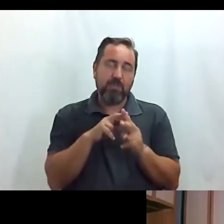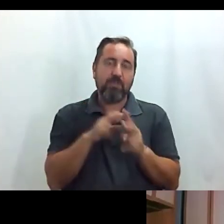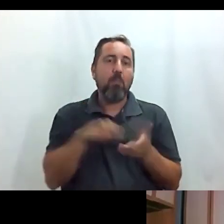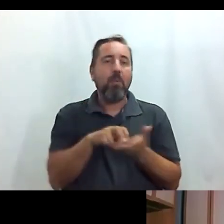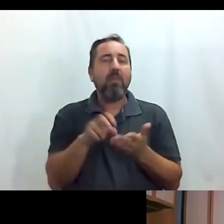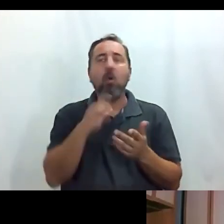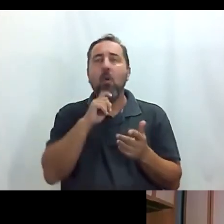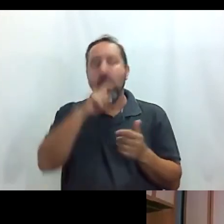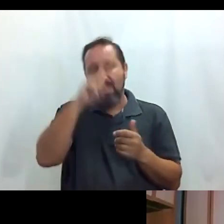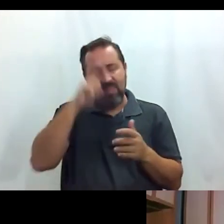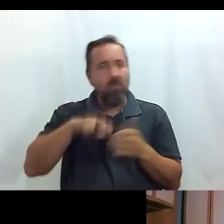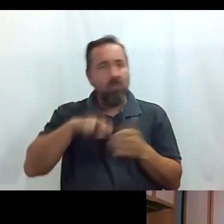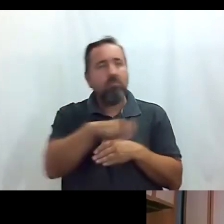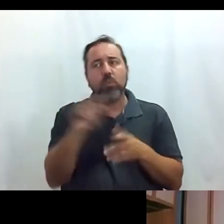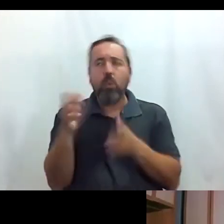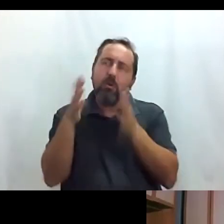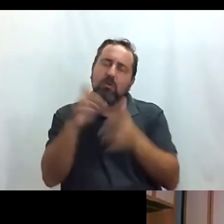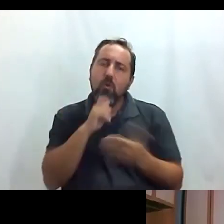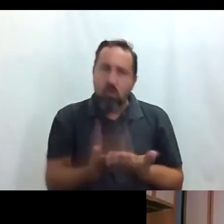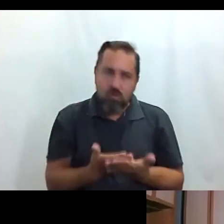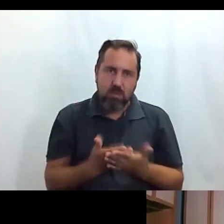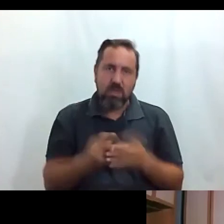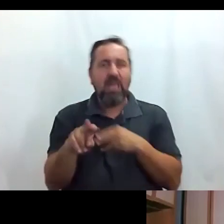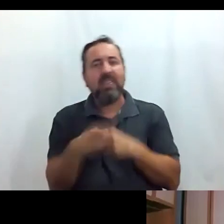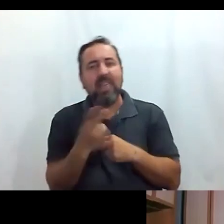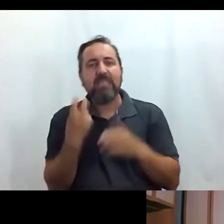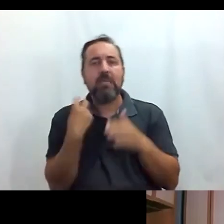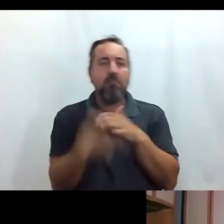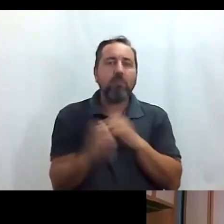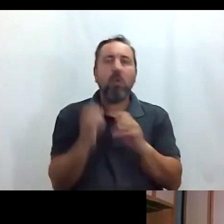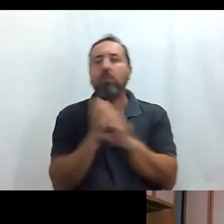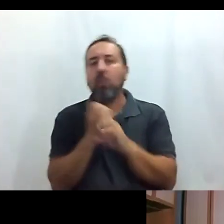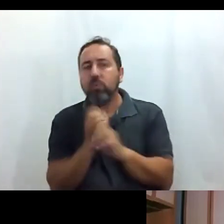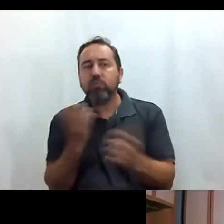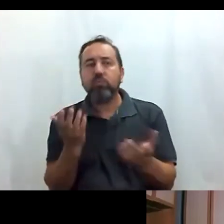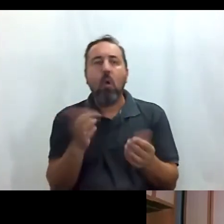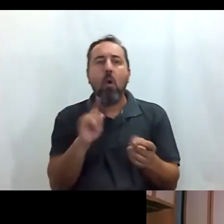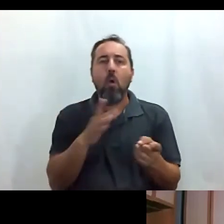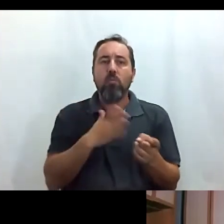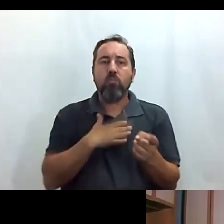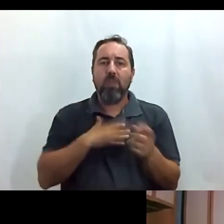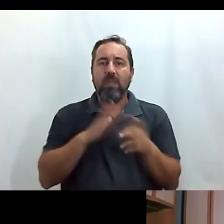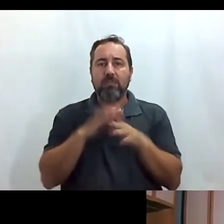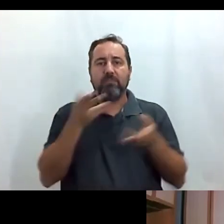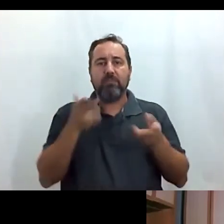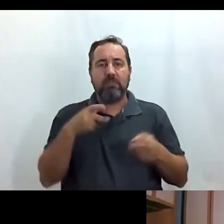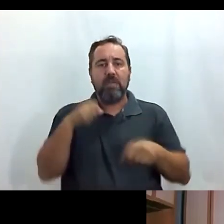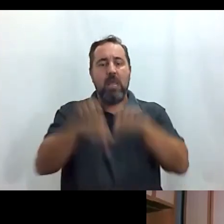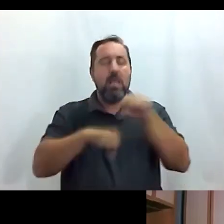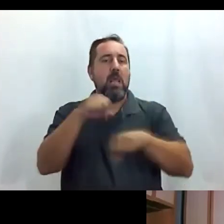moverte por Madrid? pues no sé si en taxi metro autobús o en tu propia handbike si la tienes